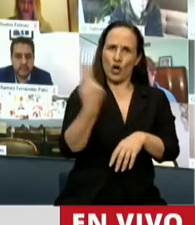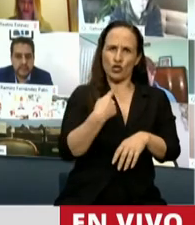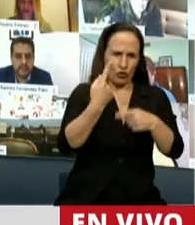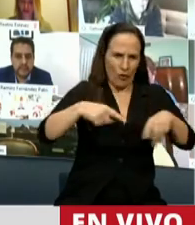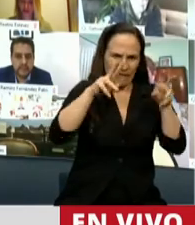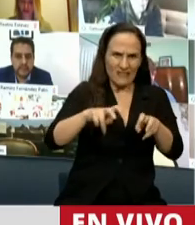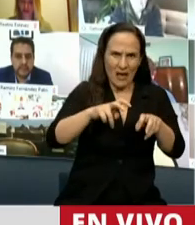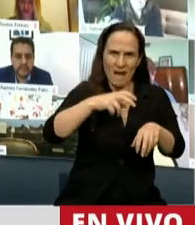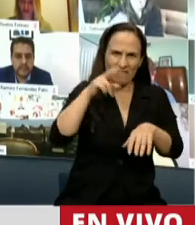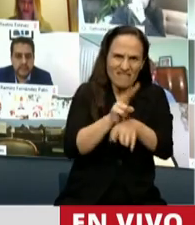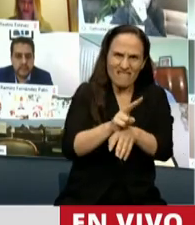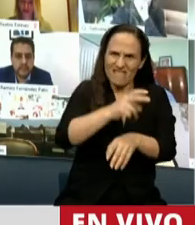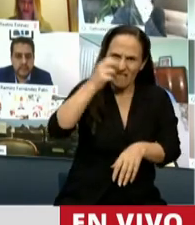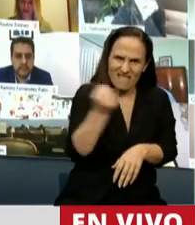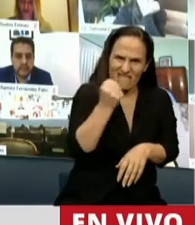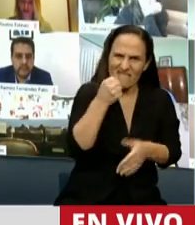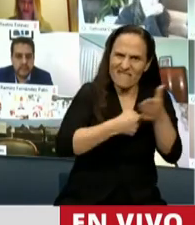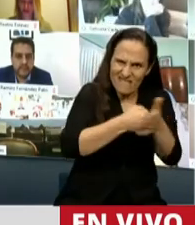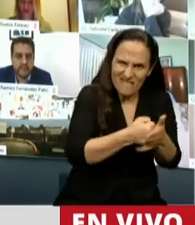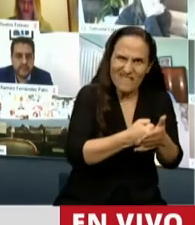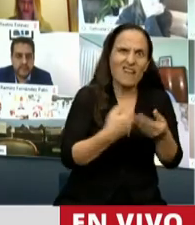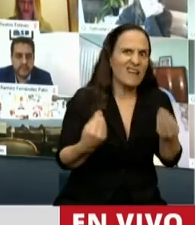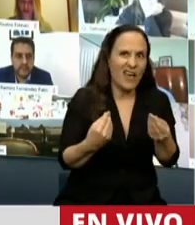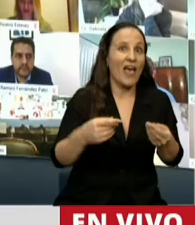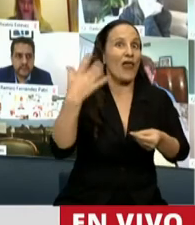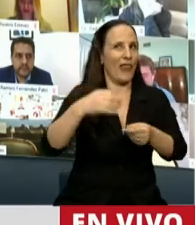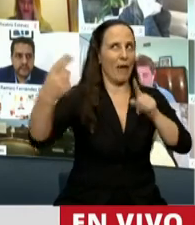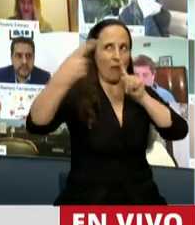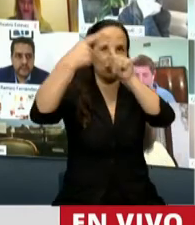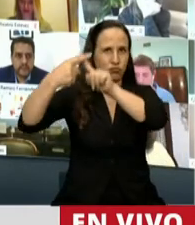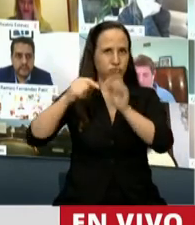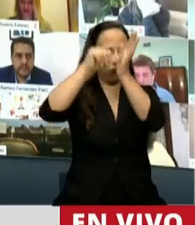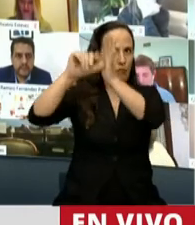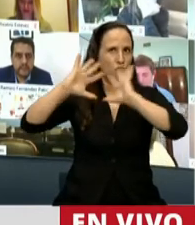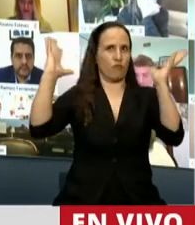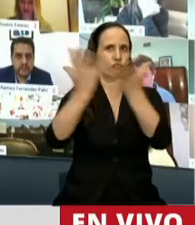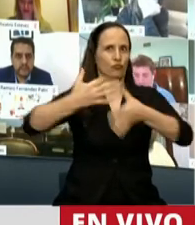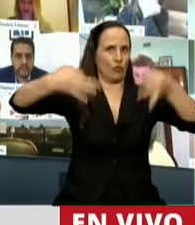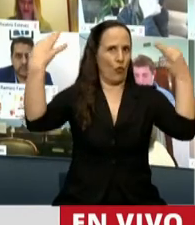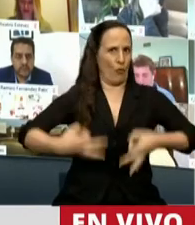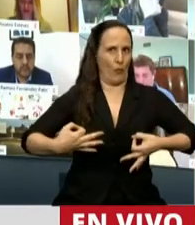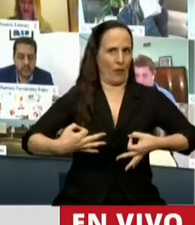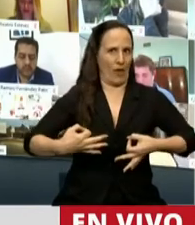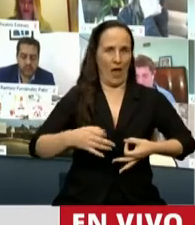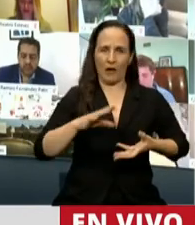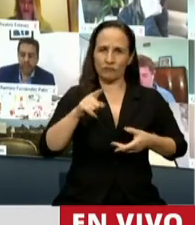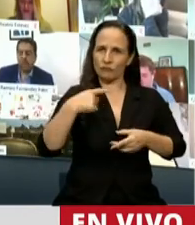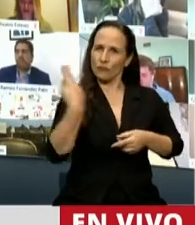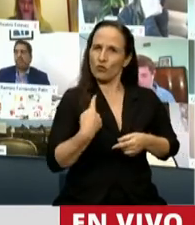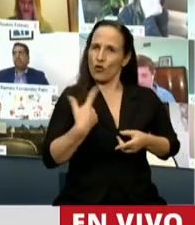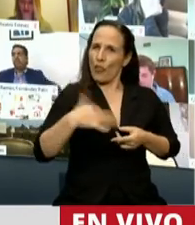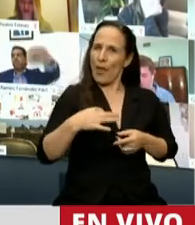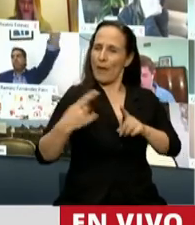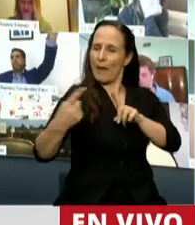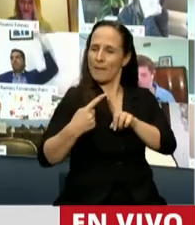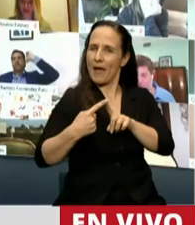intereses, tenemos que acompañar las buenas prácticas mundiales. Esto tiene que ser fuerte compromiso con los organismos de